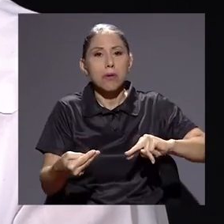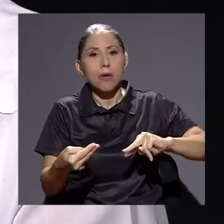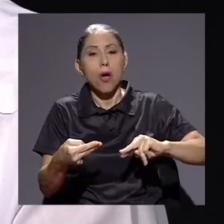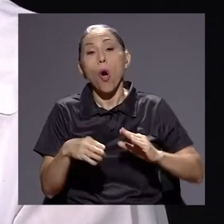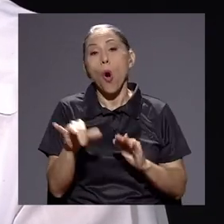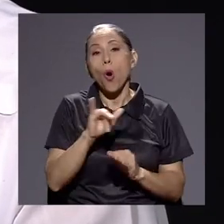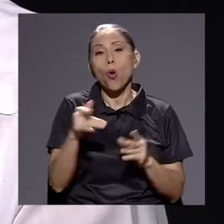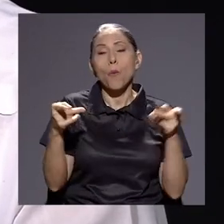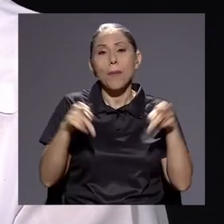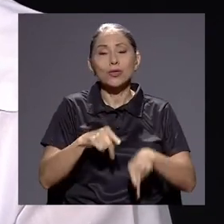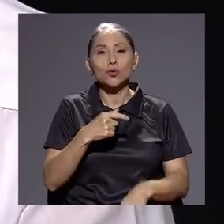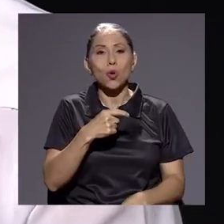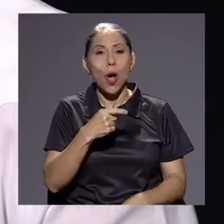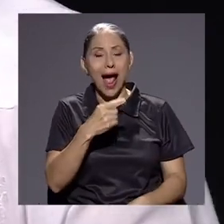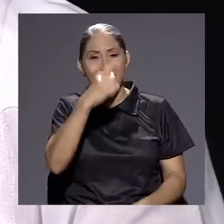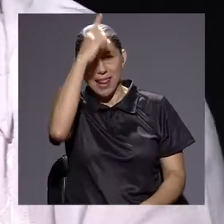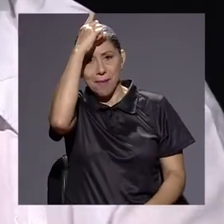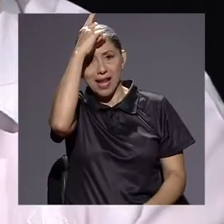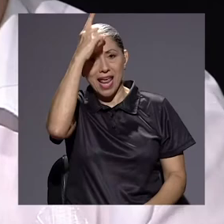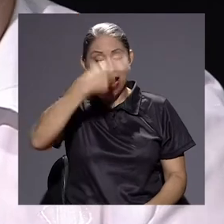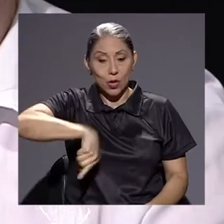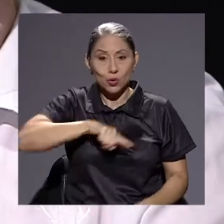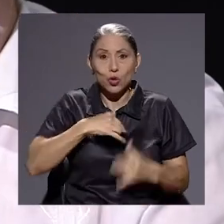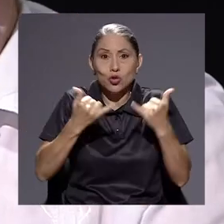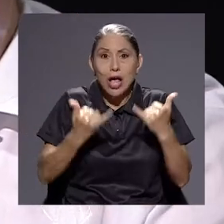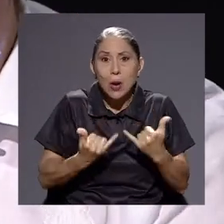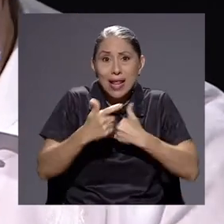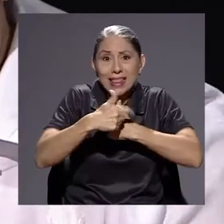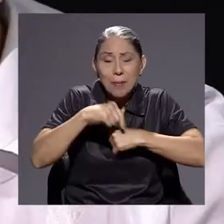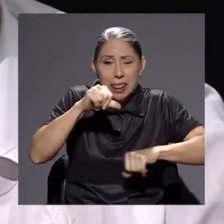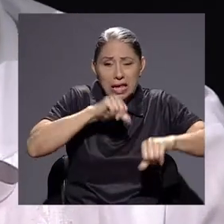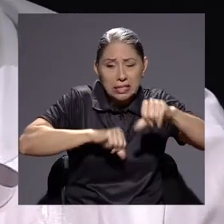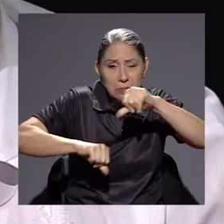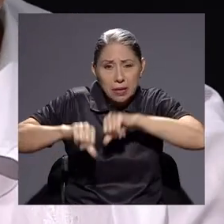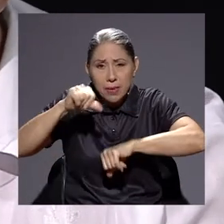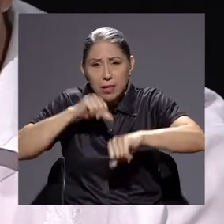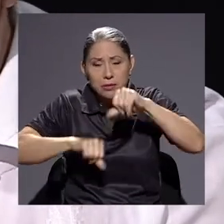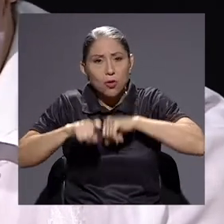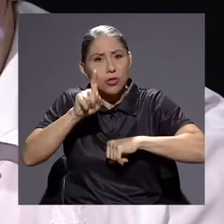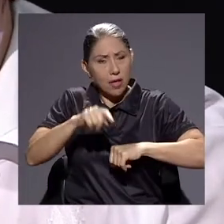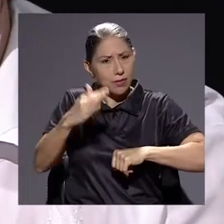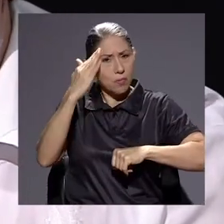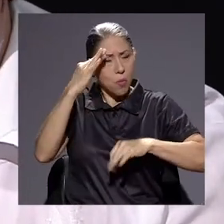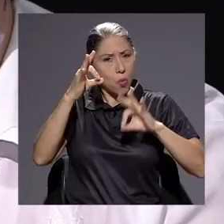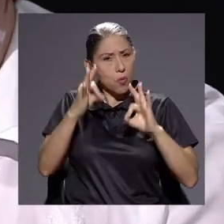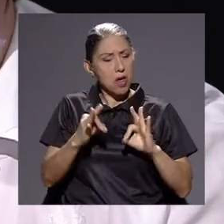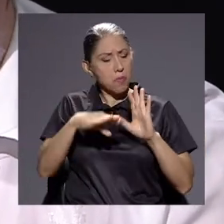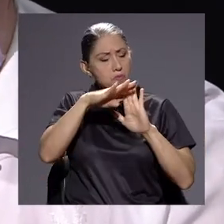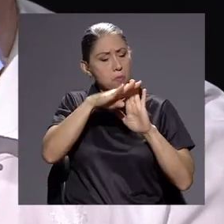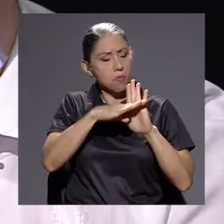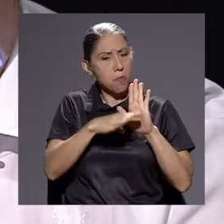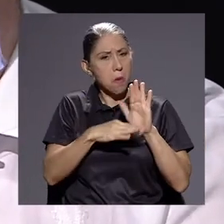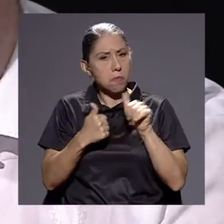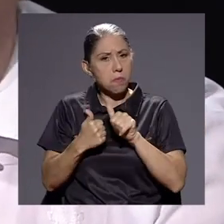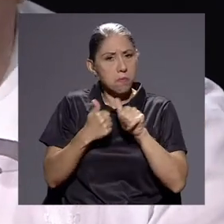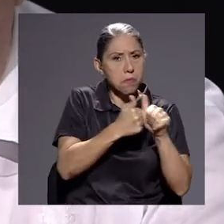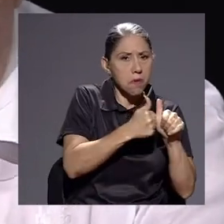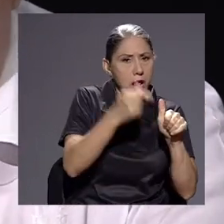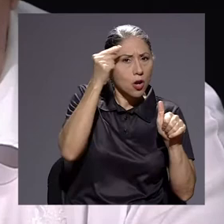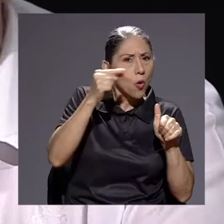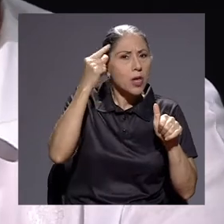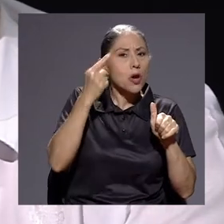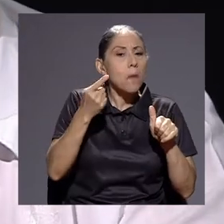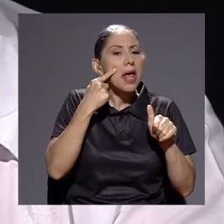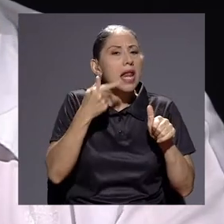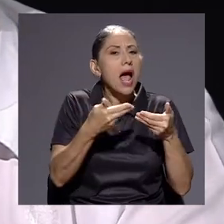O lo mismo que le pasó a Alemania. Estamos en una etapa de experimentación. Por eso yo creo que hay que medir muy bien las medidas y debería el gobierno ver